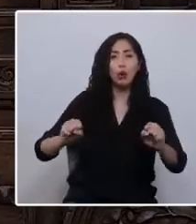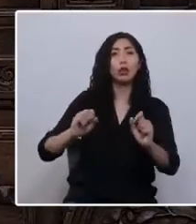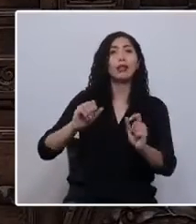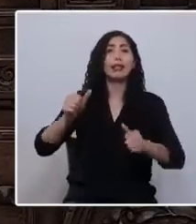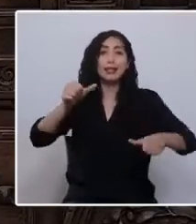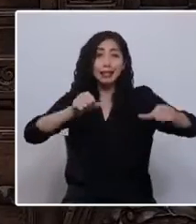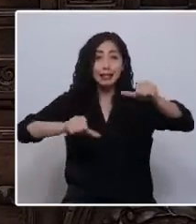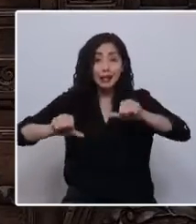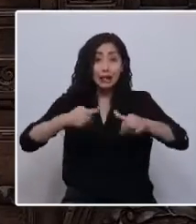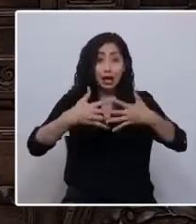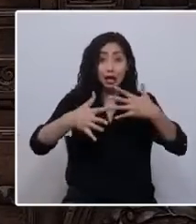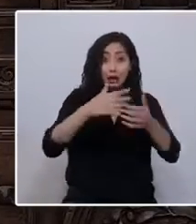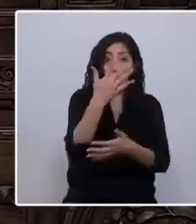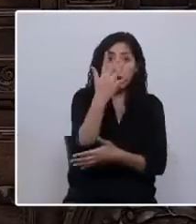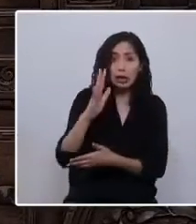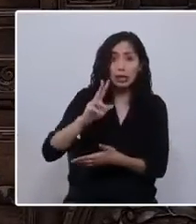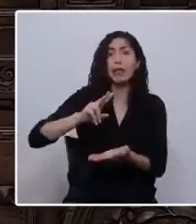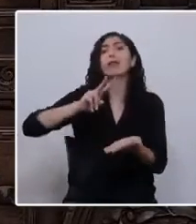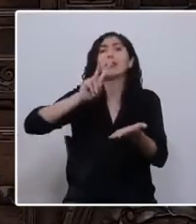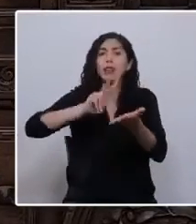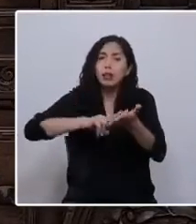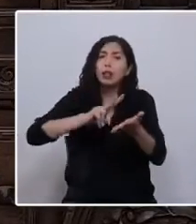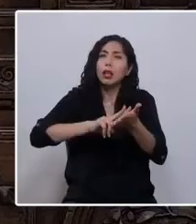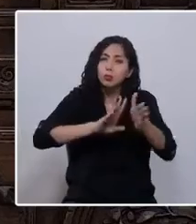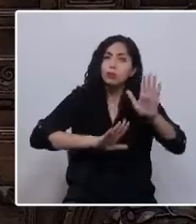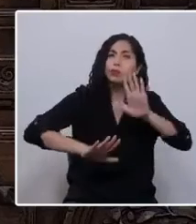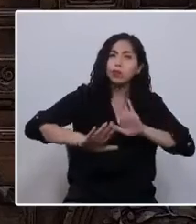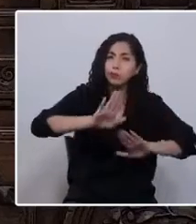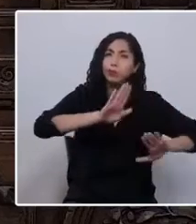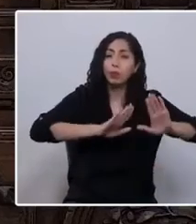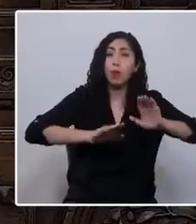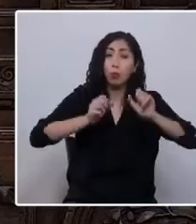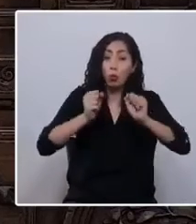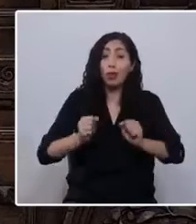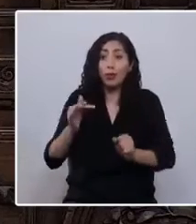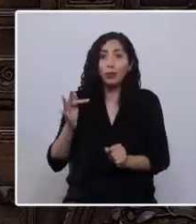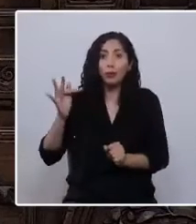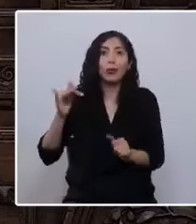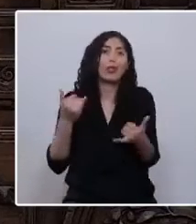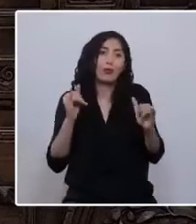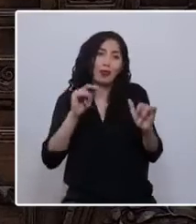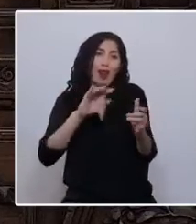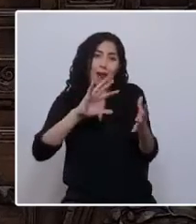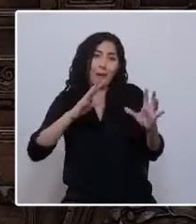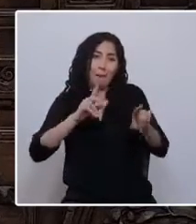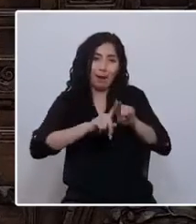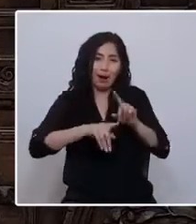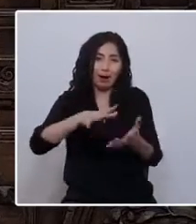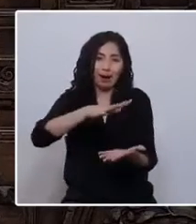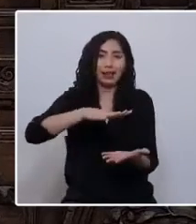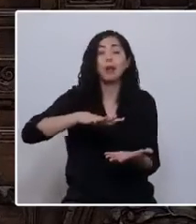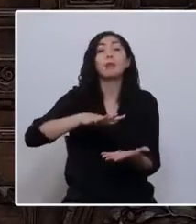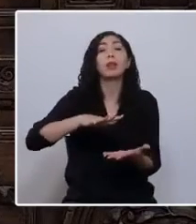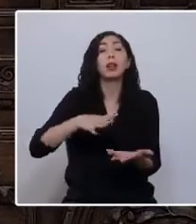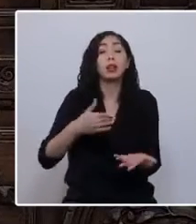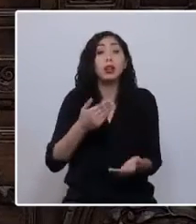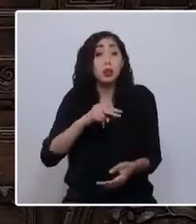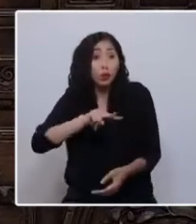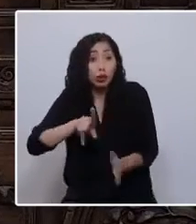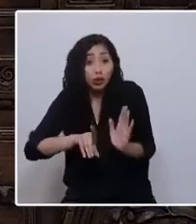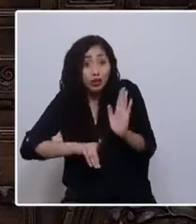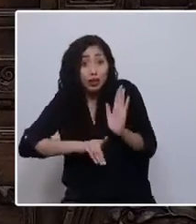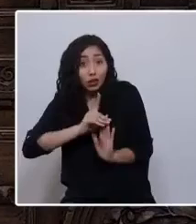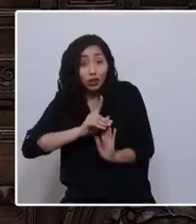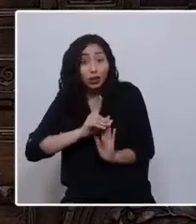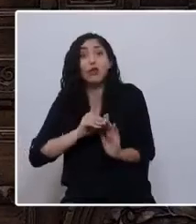ecosistemas sean realmente protegidos para que también puedan disfrutarlo las futuras generaciones. En definitiva, que nuestro desarrollo se mida